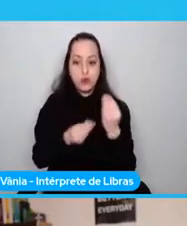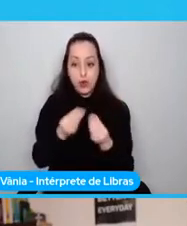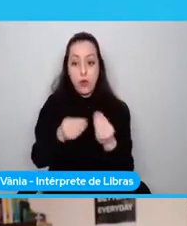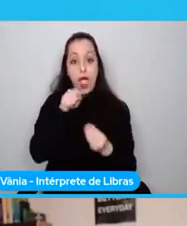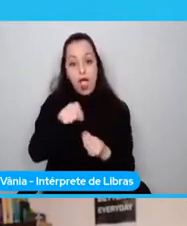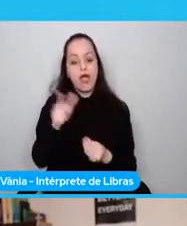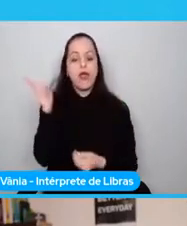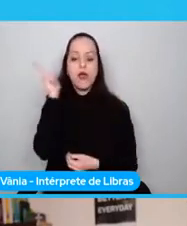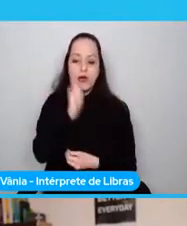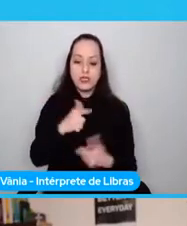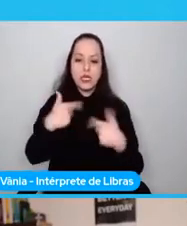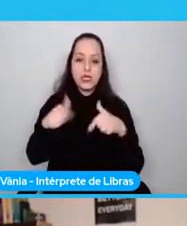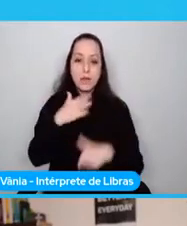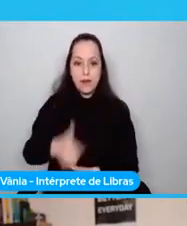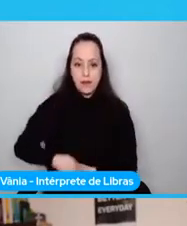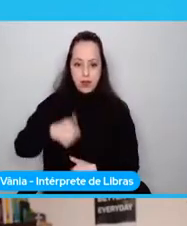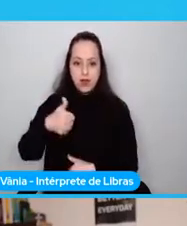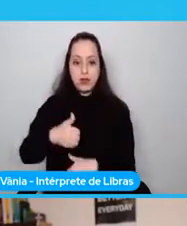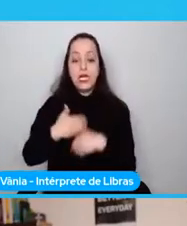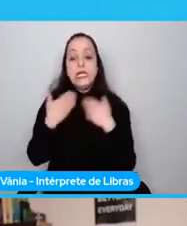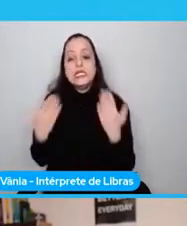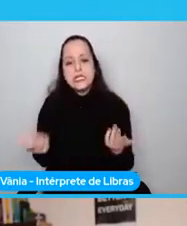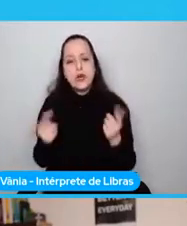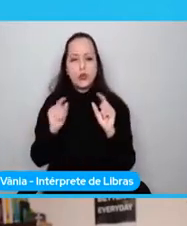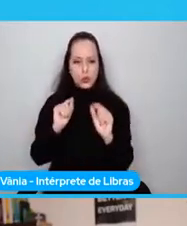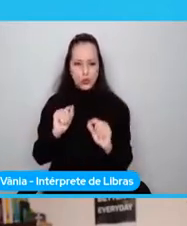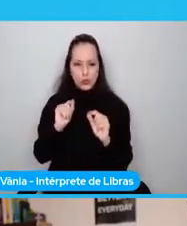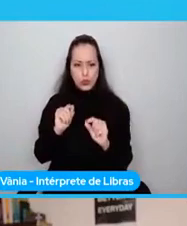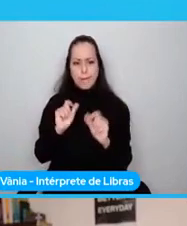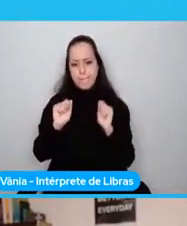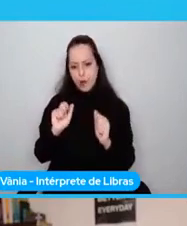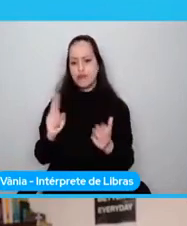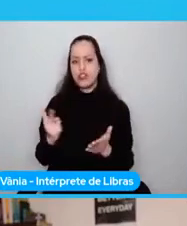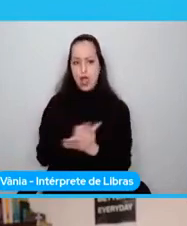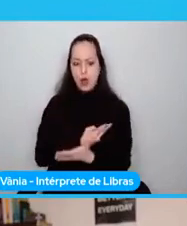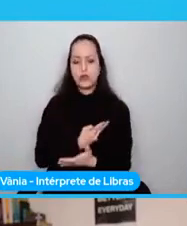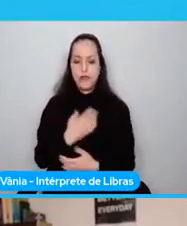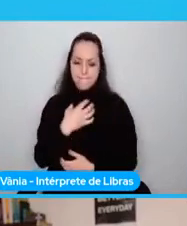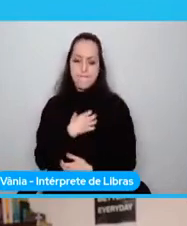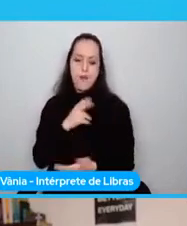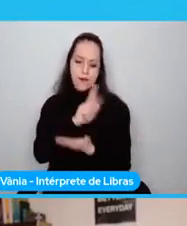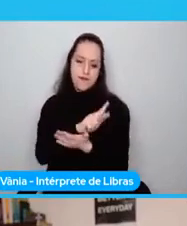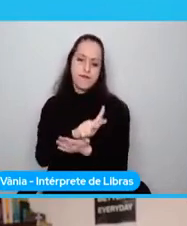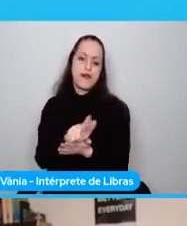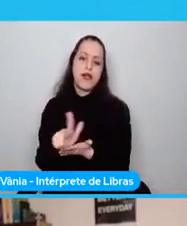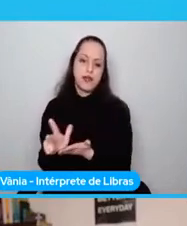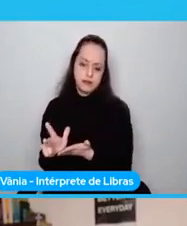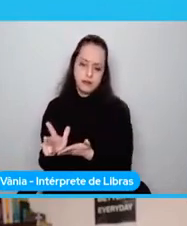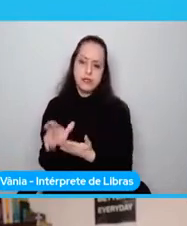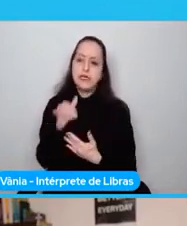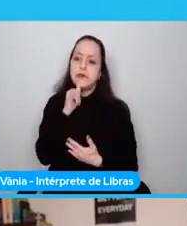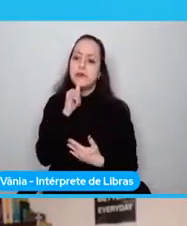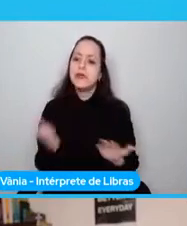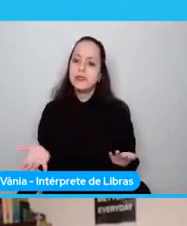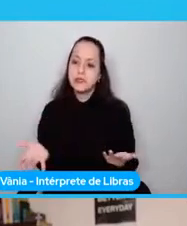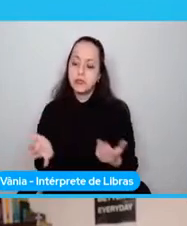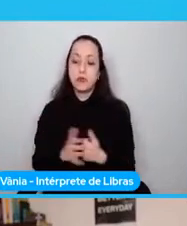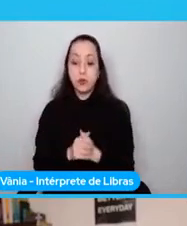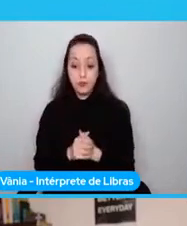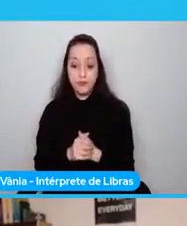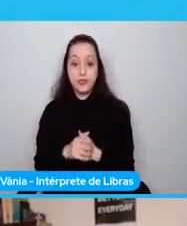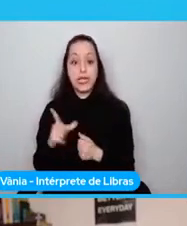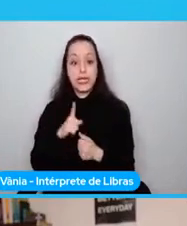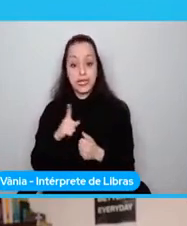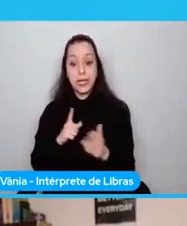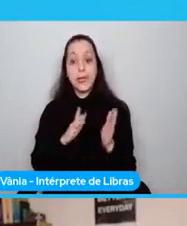no sea parseada. Entonces, eso puede ocurrir de diferentes formas. Está la parte